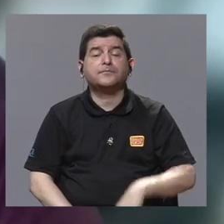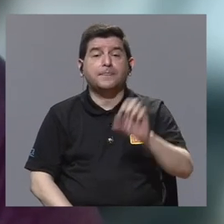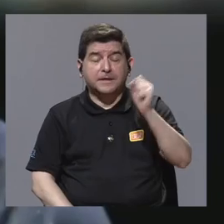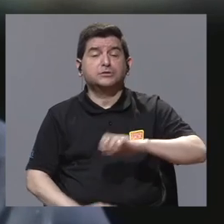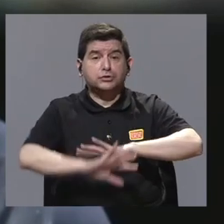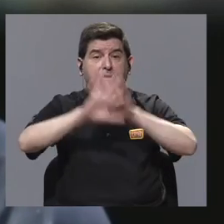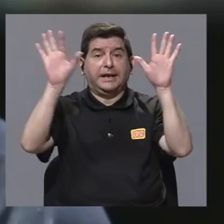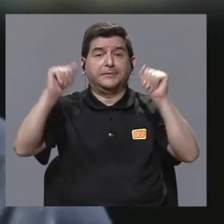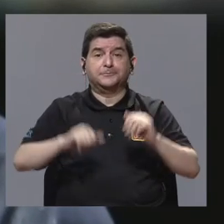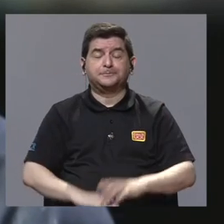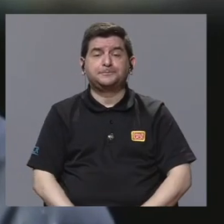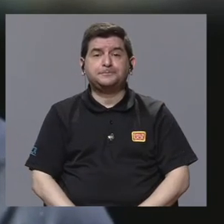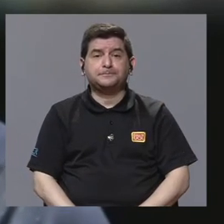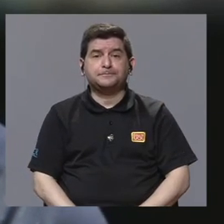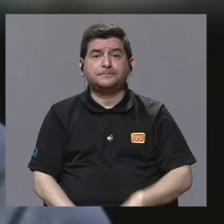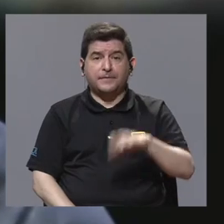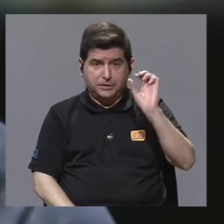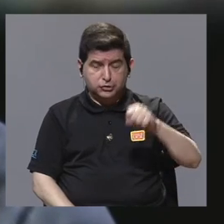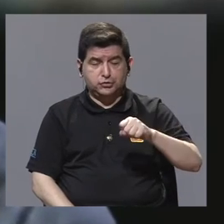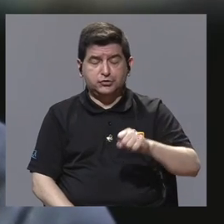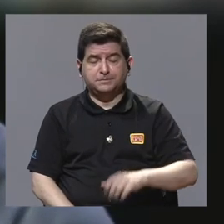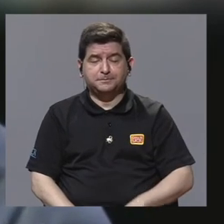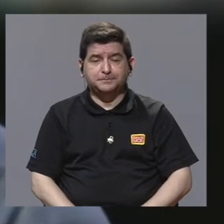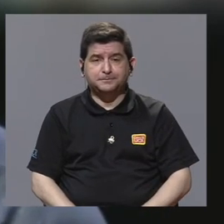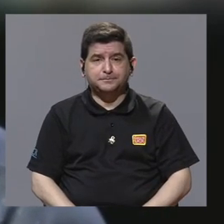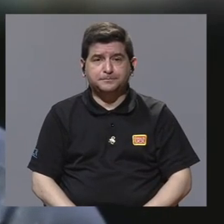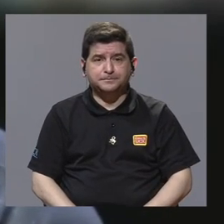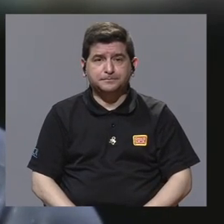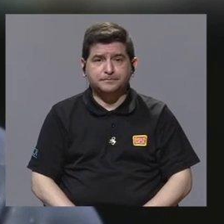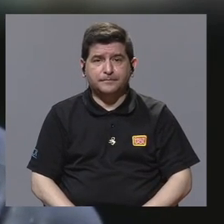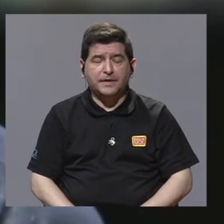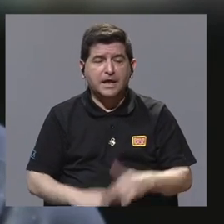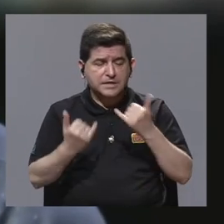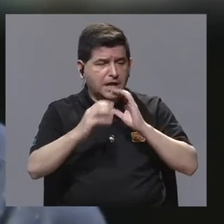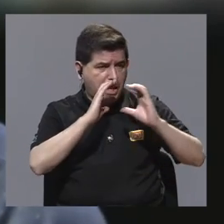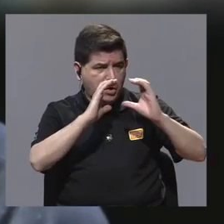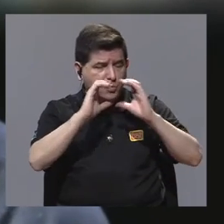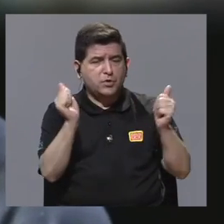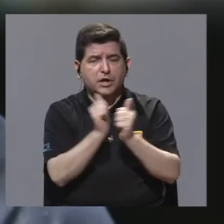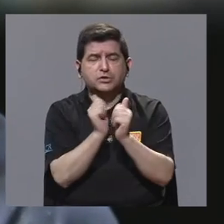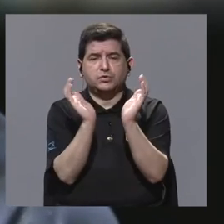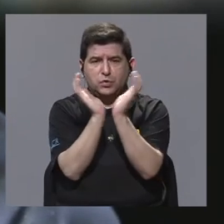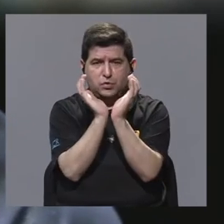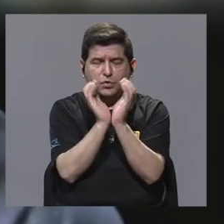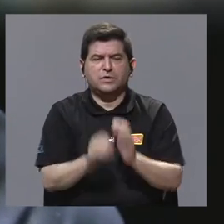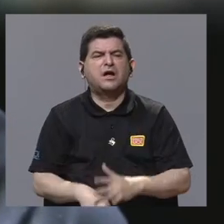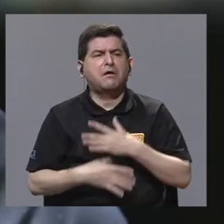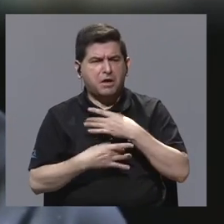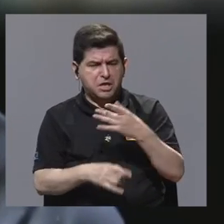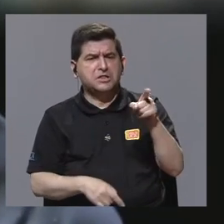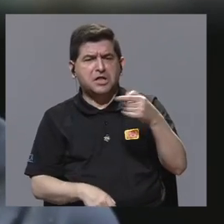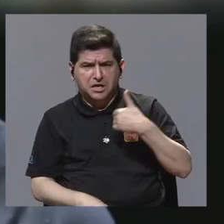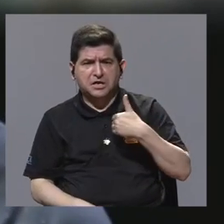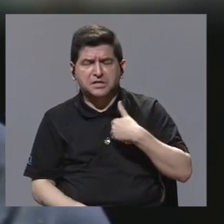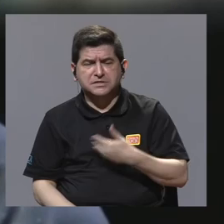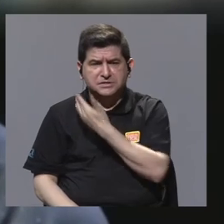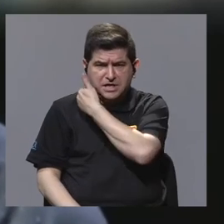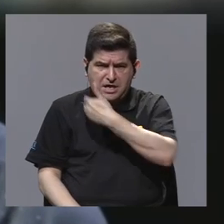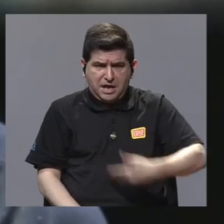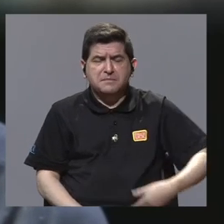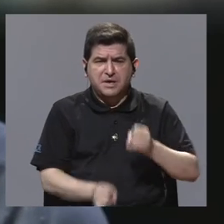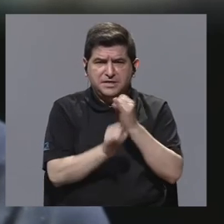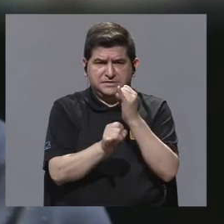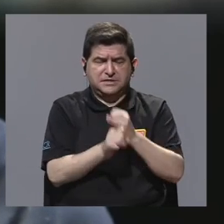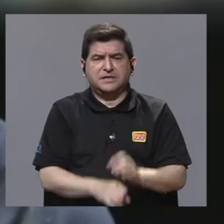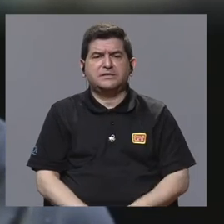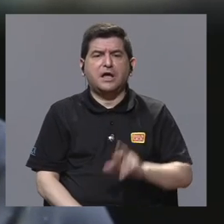Sí, claro, claro, está en marcha las conversaciones con la caja. De hecho, hay un gran interés por parte del Presidente